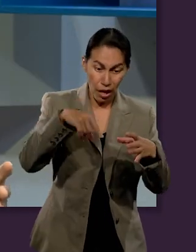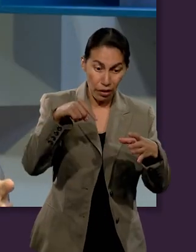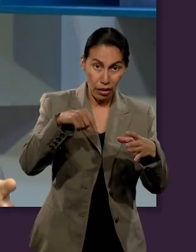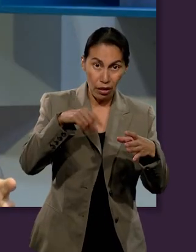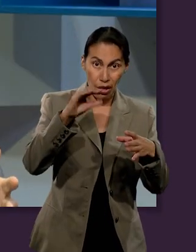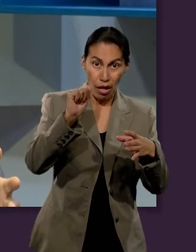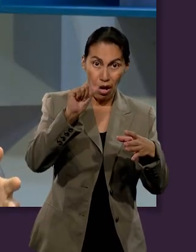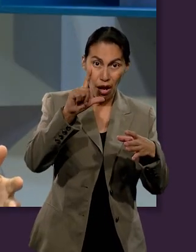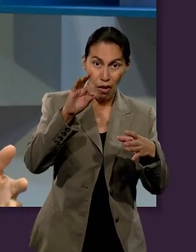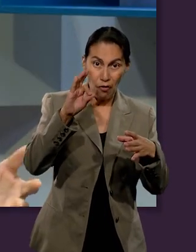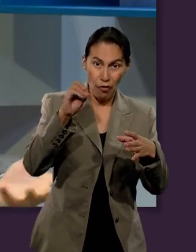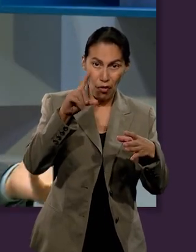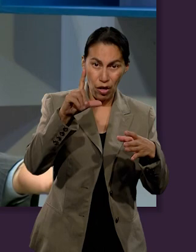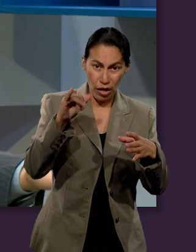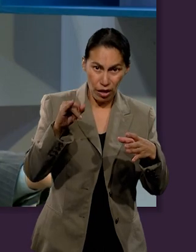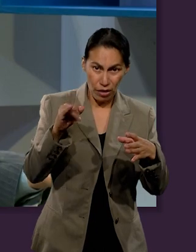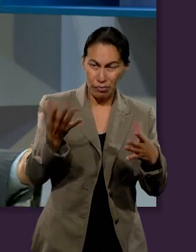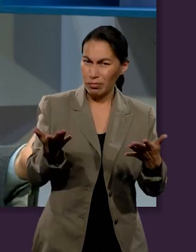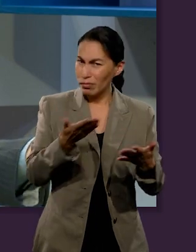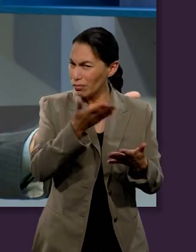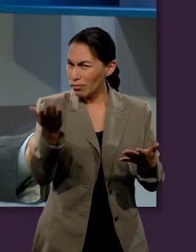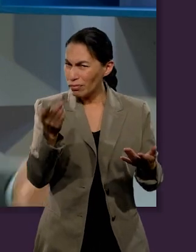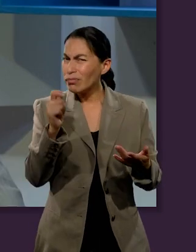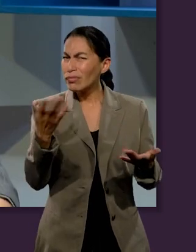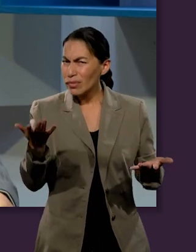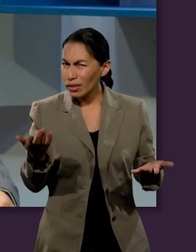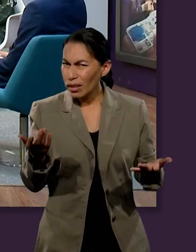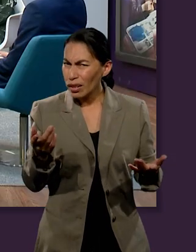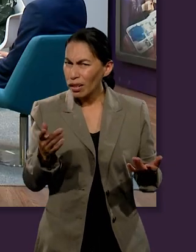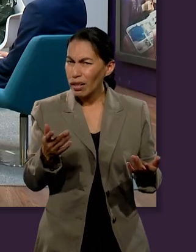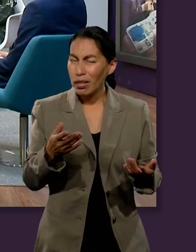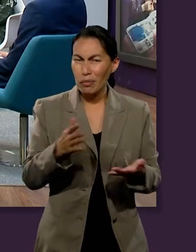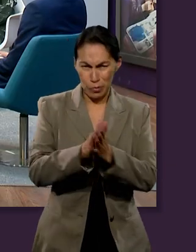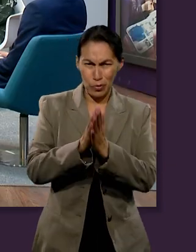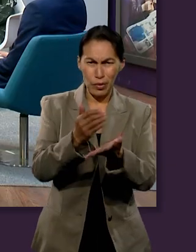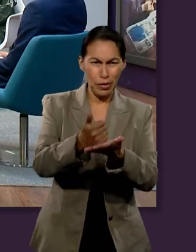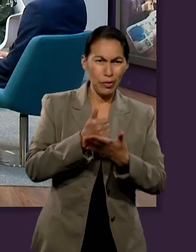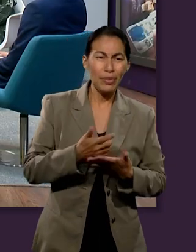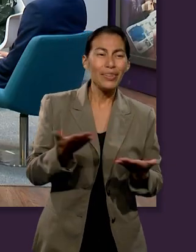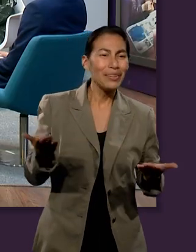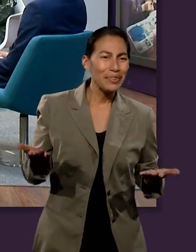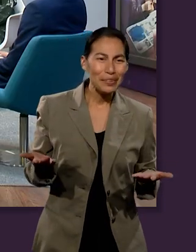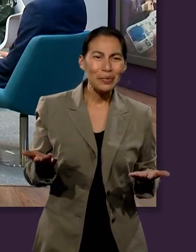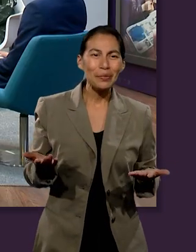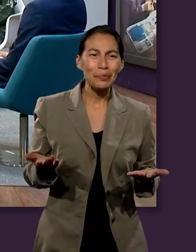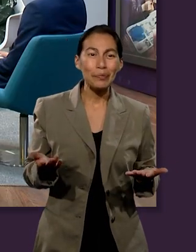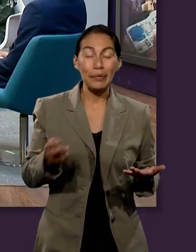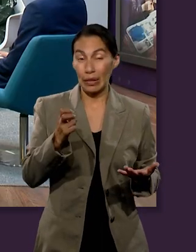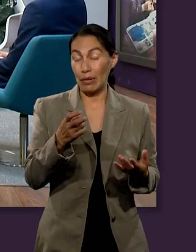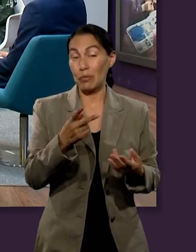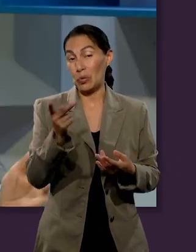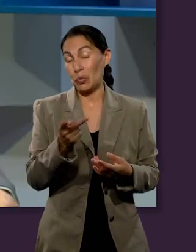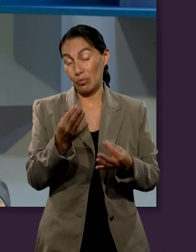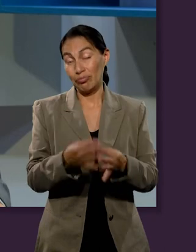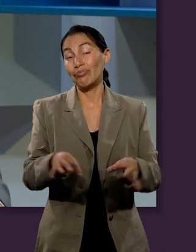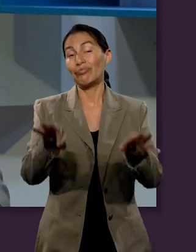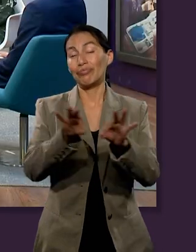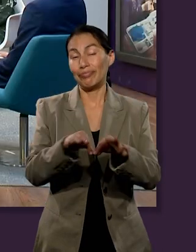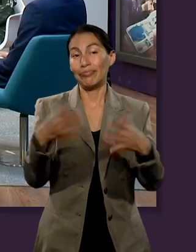alfolí? Ok, no sé si ustedes me quieren ayudar rápidamente con esto, porque esa pregunta es muy trascendente.